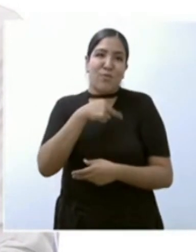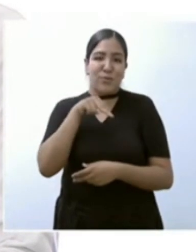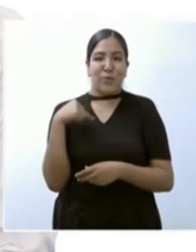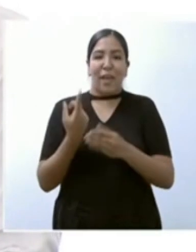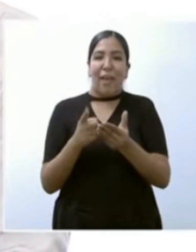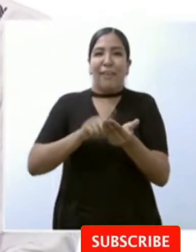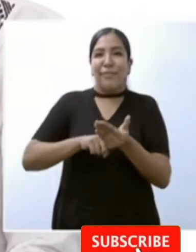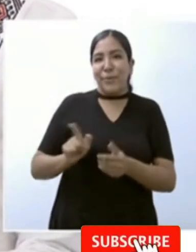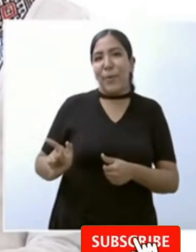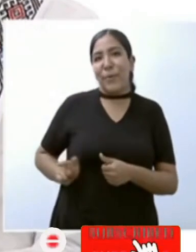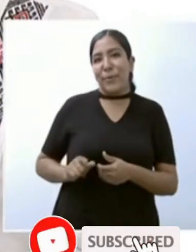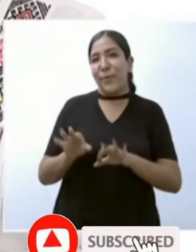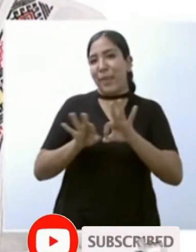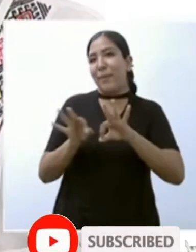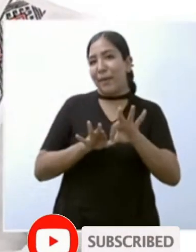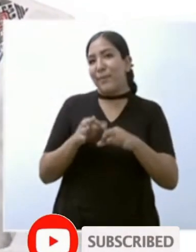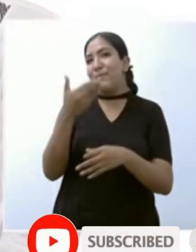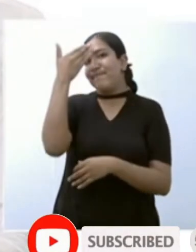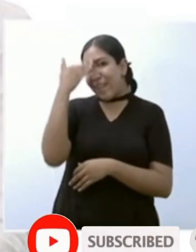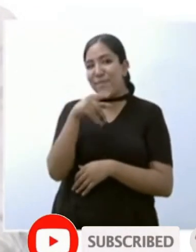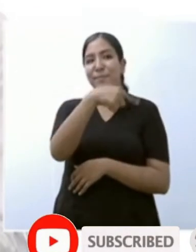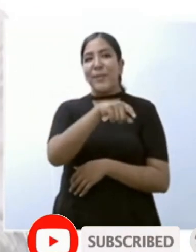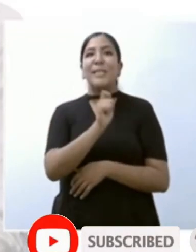aunque parezca